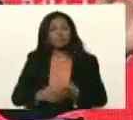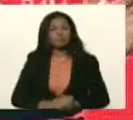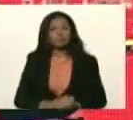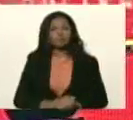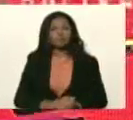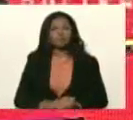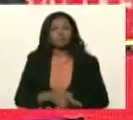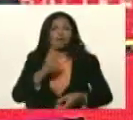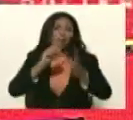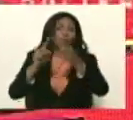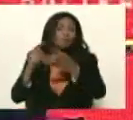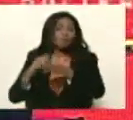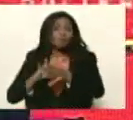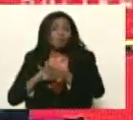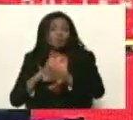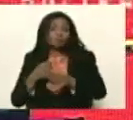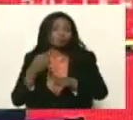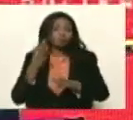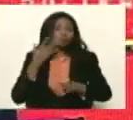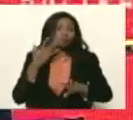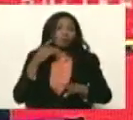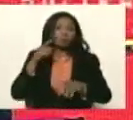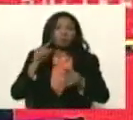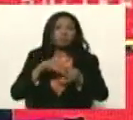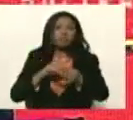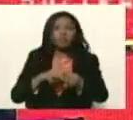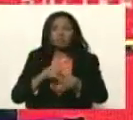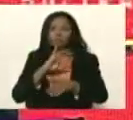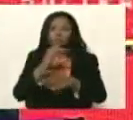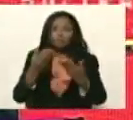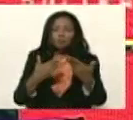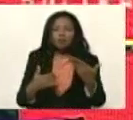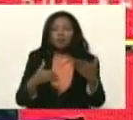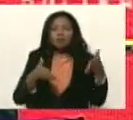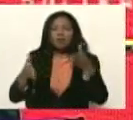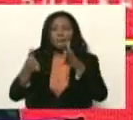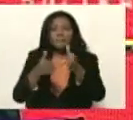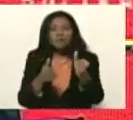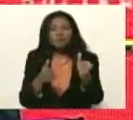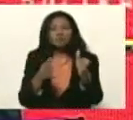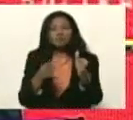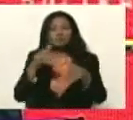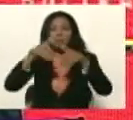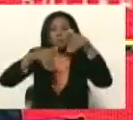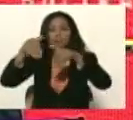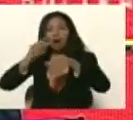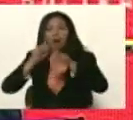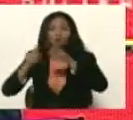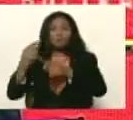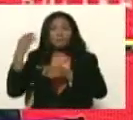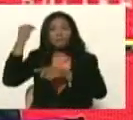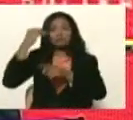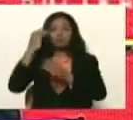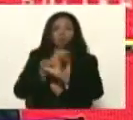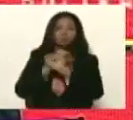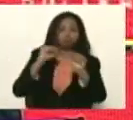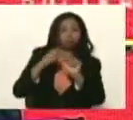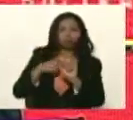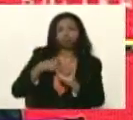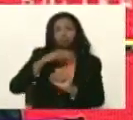en algunas épocas, por allá, bueno, él planteó el camino electoral, y algunos de nosotros, creíamos que era imposible,